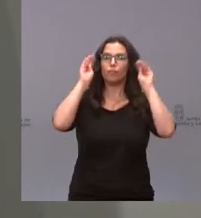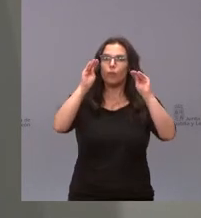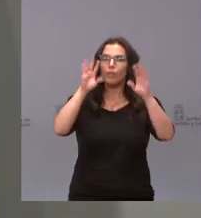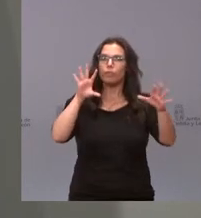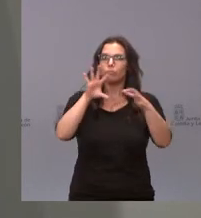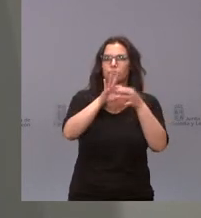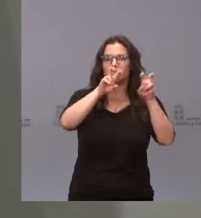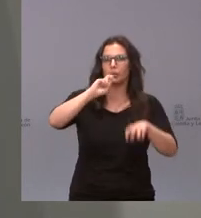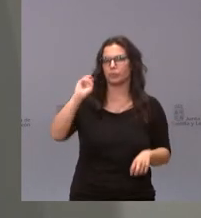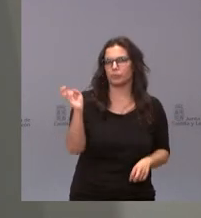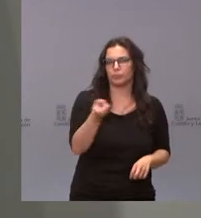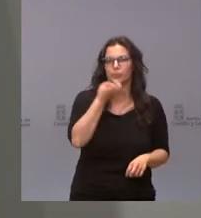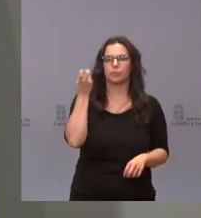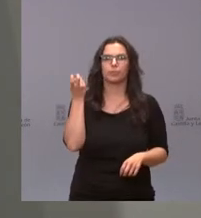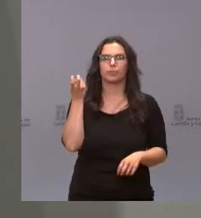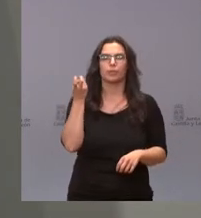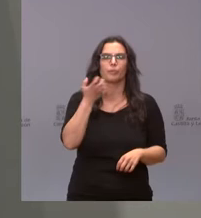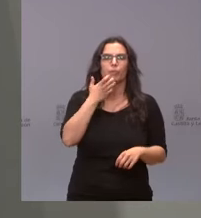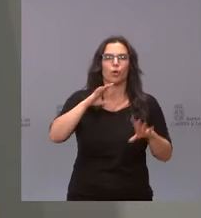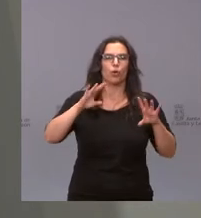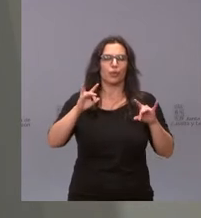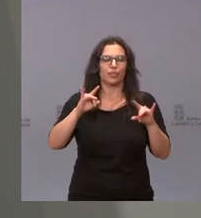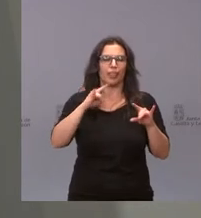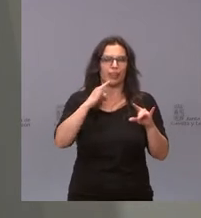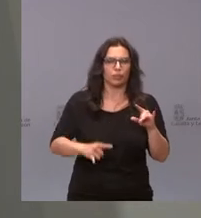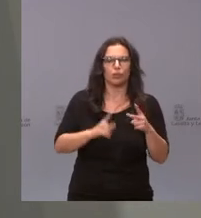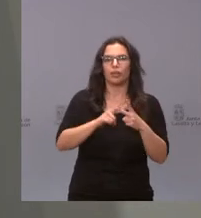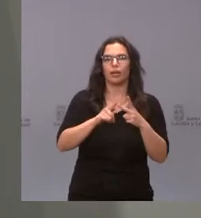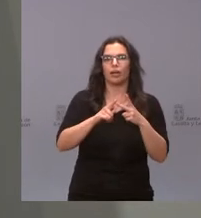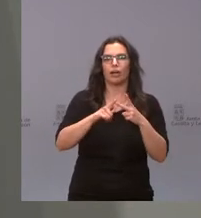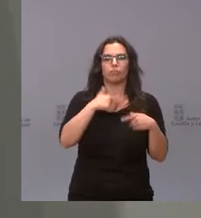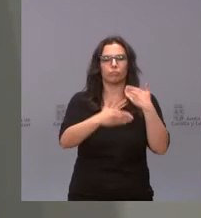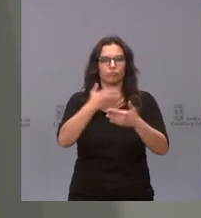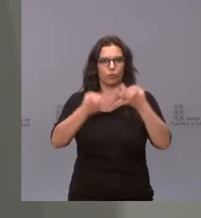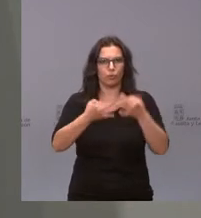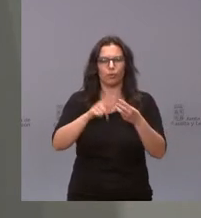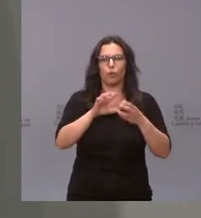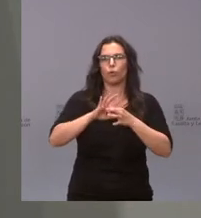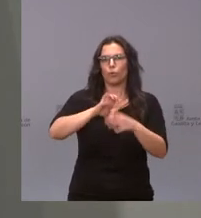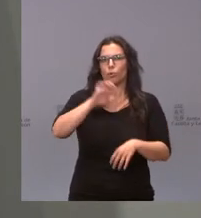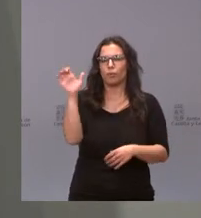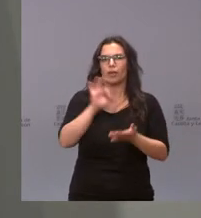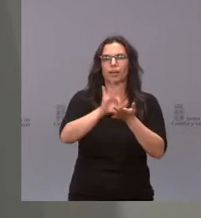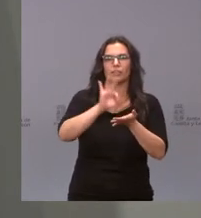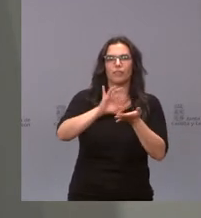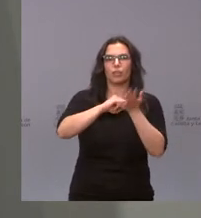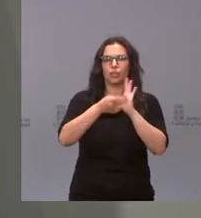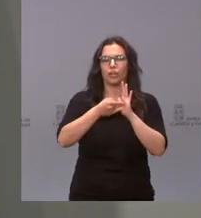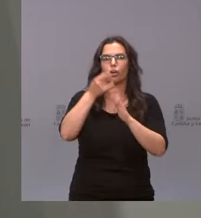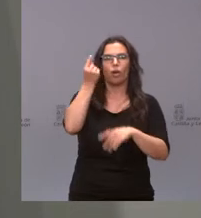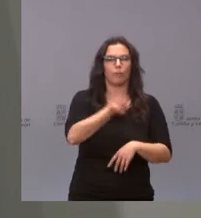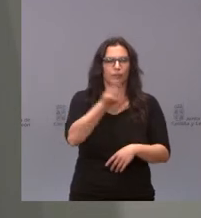diferentes materias de administración electrónica, jurídico procedimental, Unión Europea, Dirección y Gestión Económica Presupuestaria,